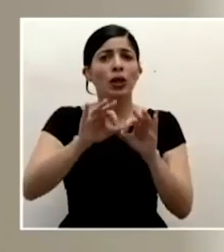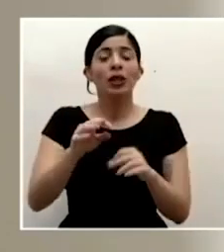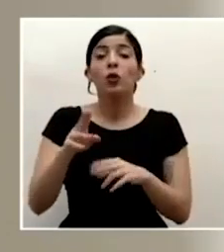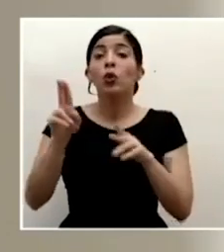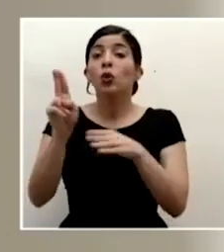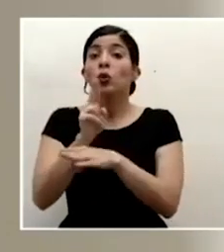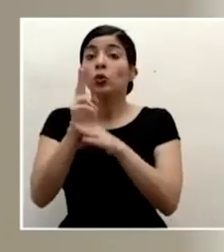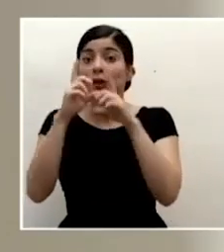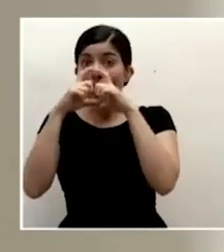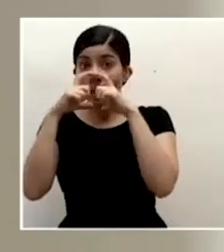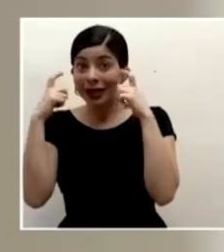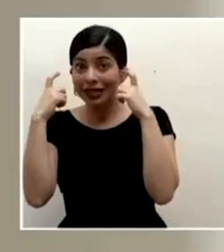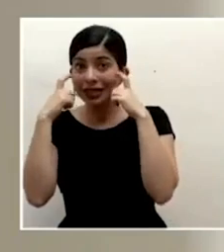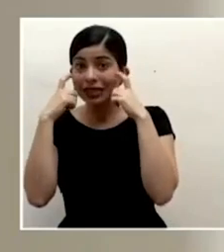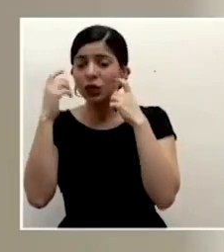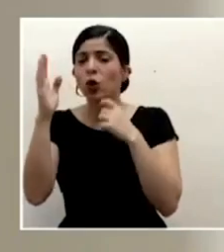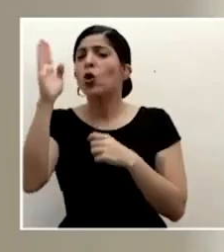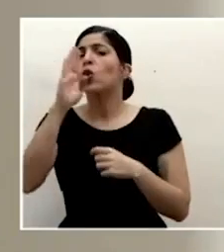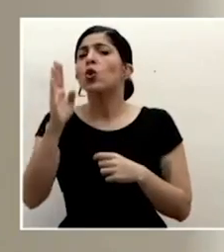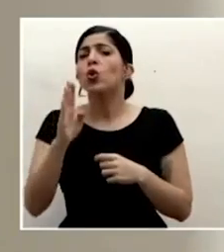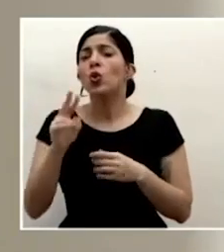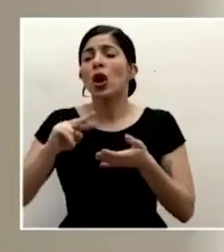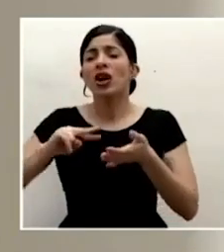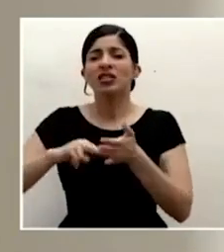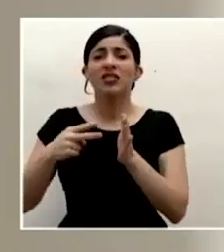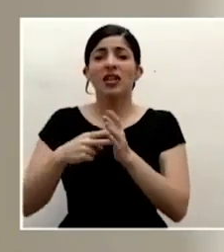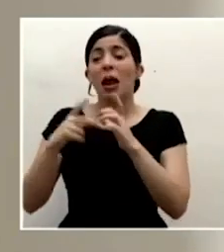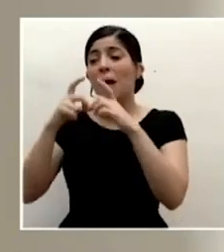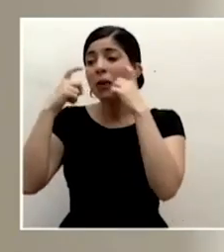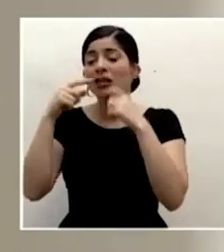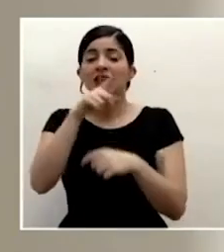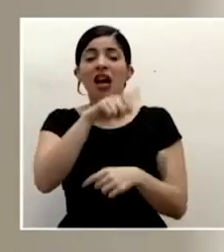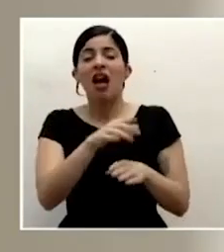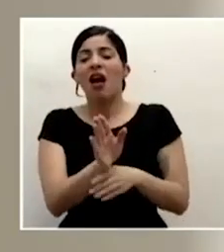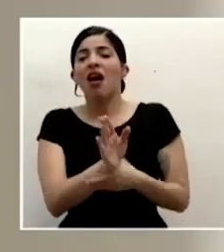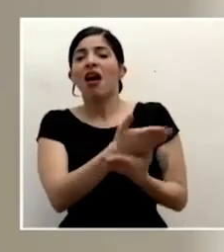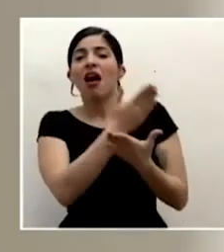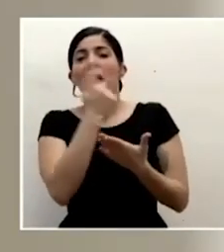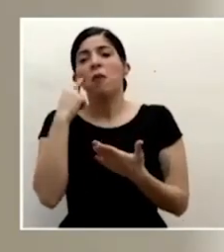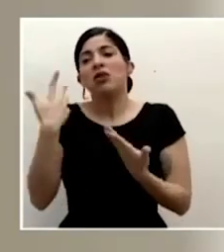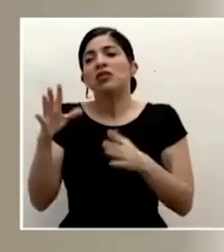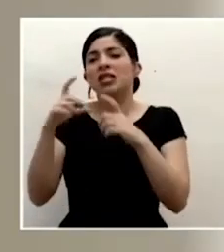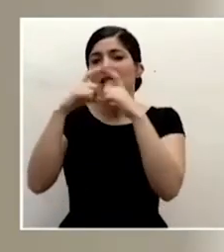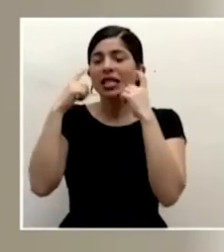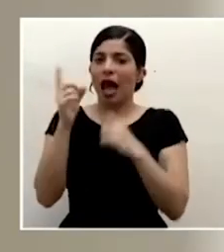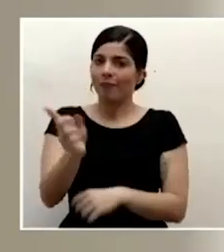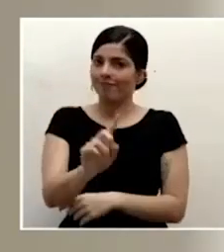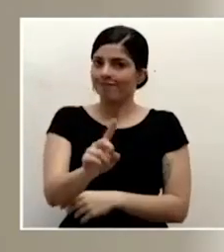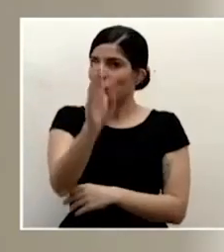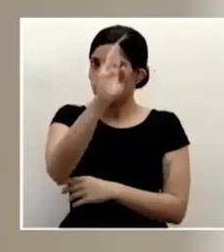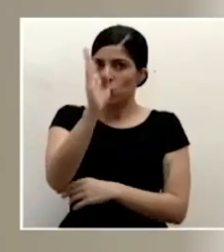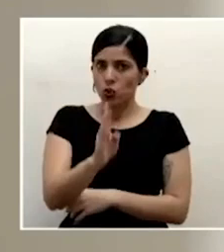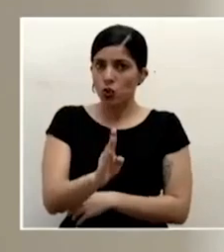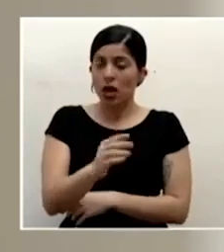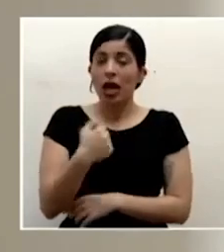nunca, nunca va a reemplazar esas otras medidas. Uno de los temores que hemos tenido es que